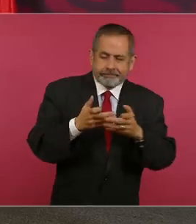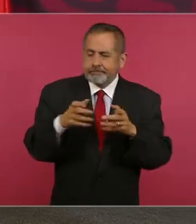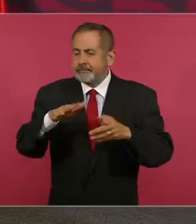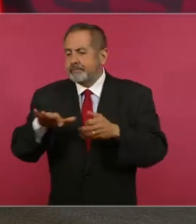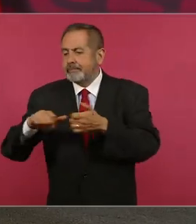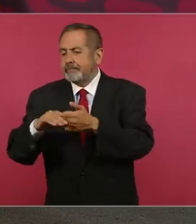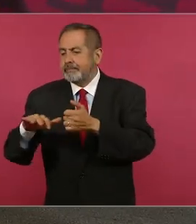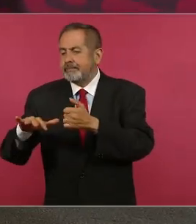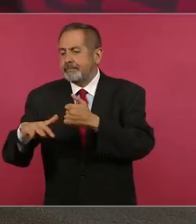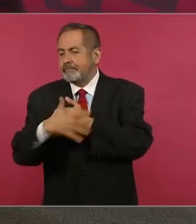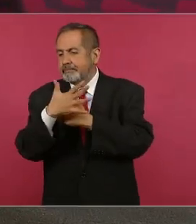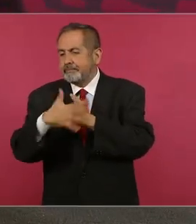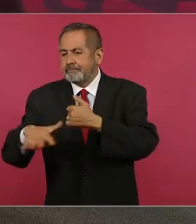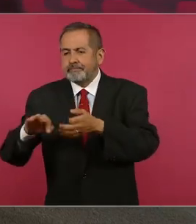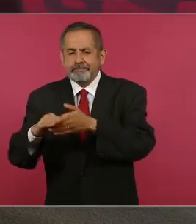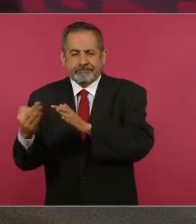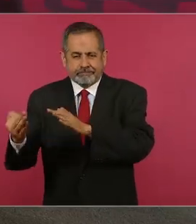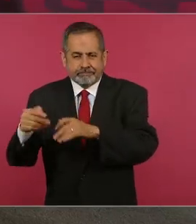Cenacosta.